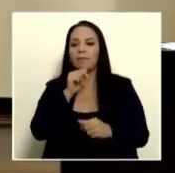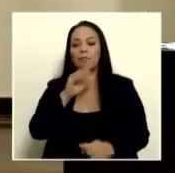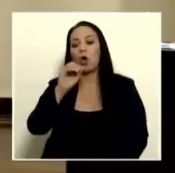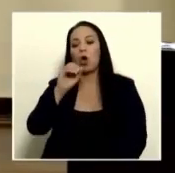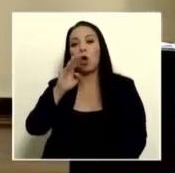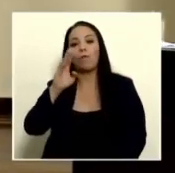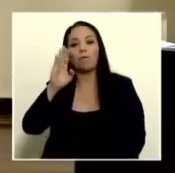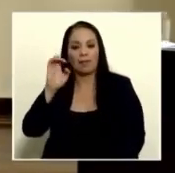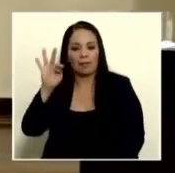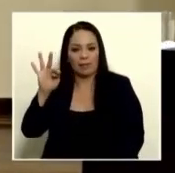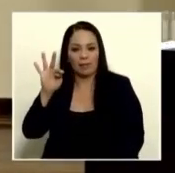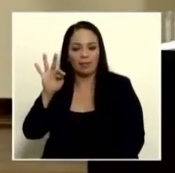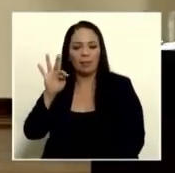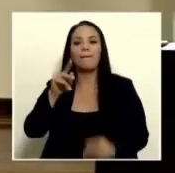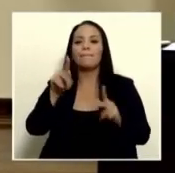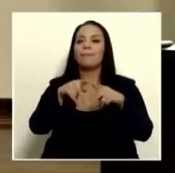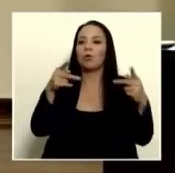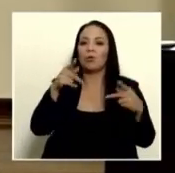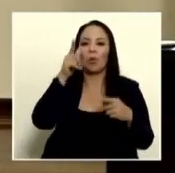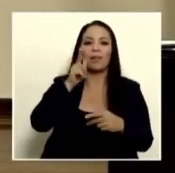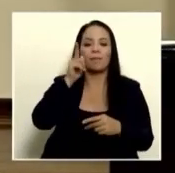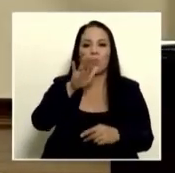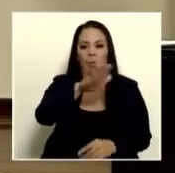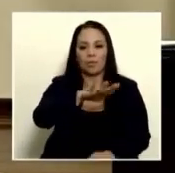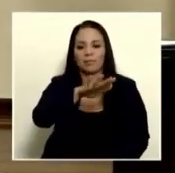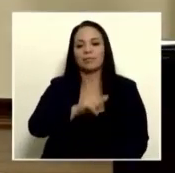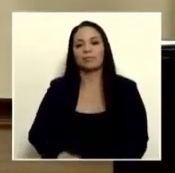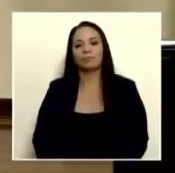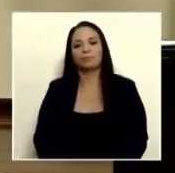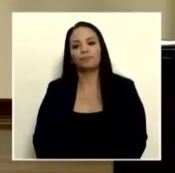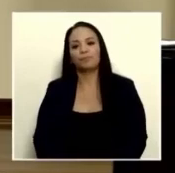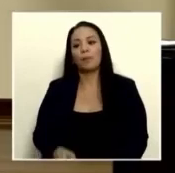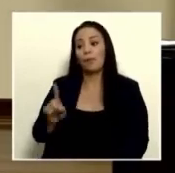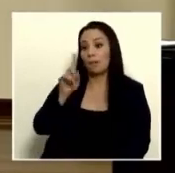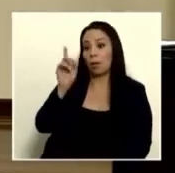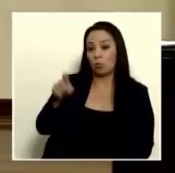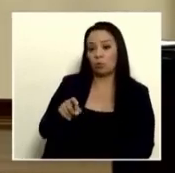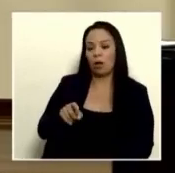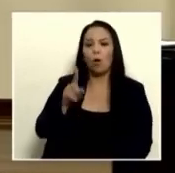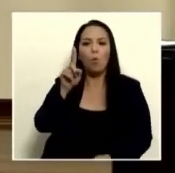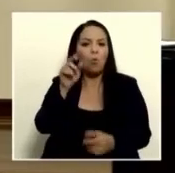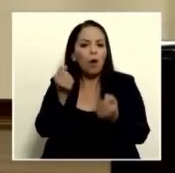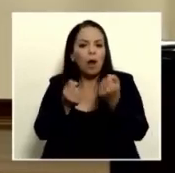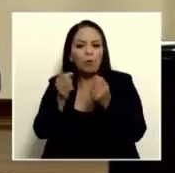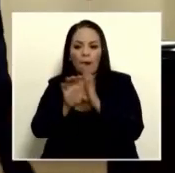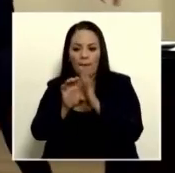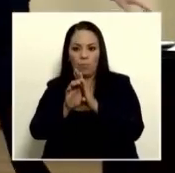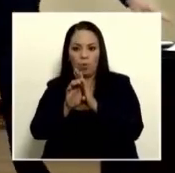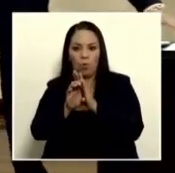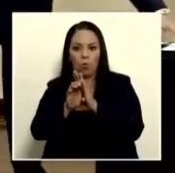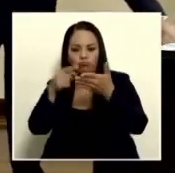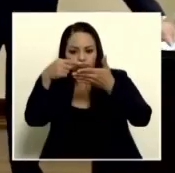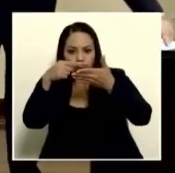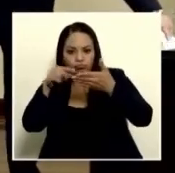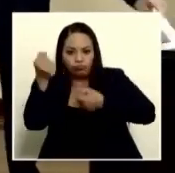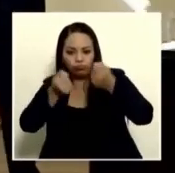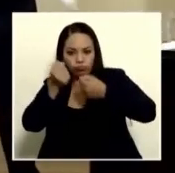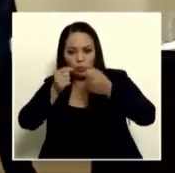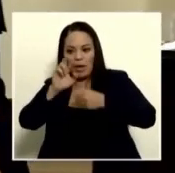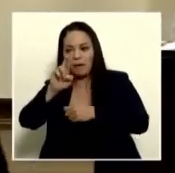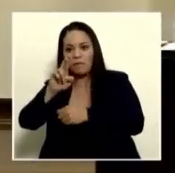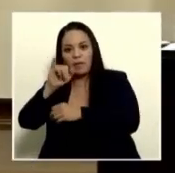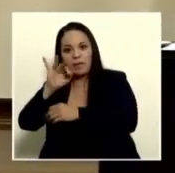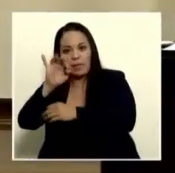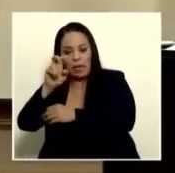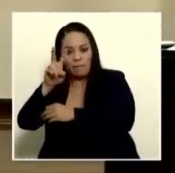Fernández del periódico El Limonense si a un vehículo le correspondía la revisión técnica vehicular para el mes de junio